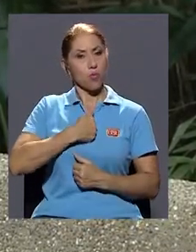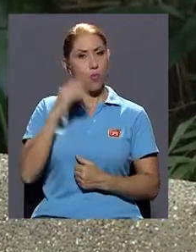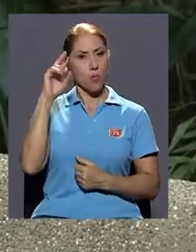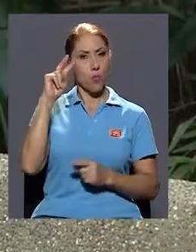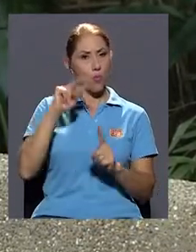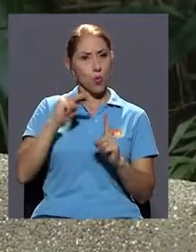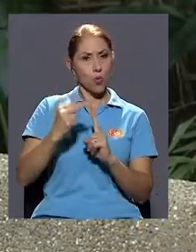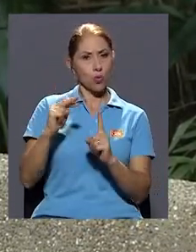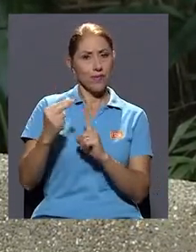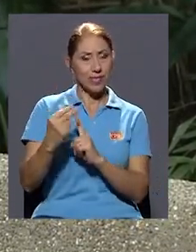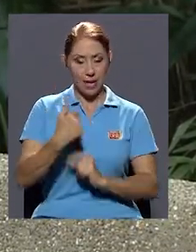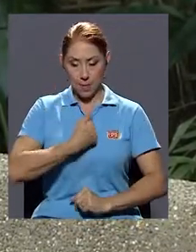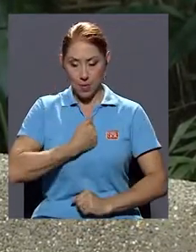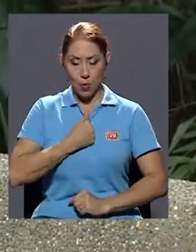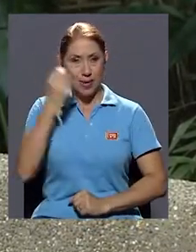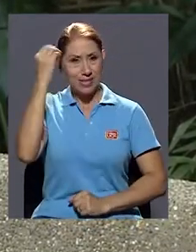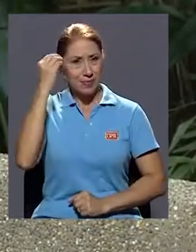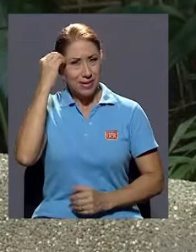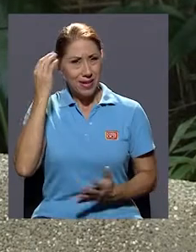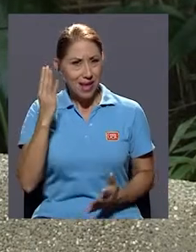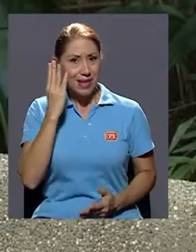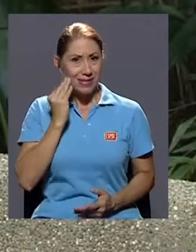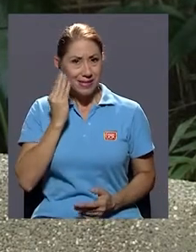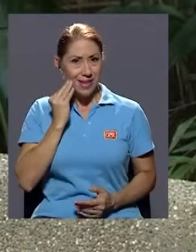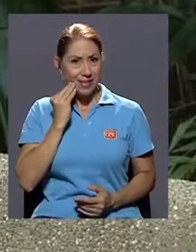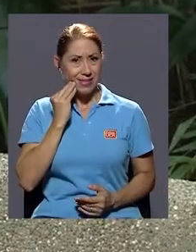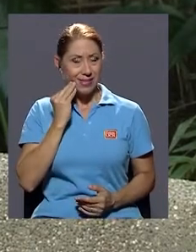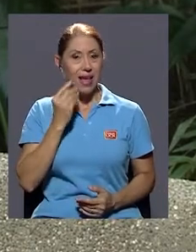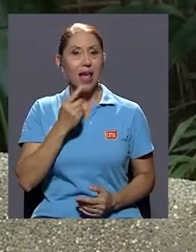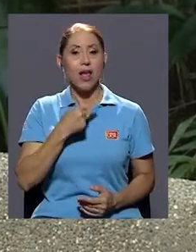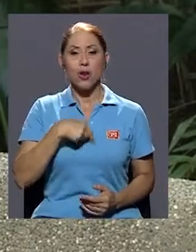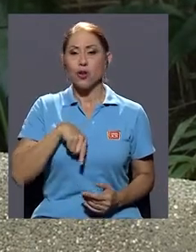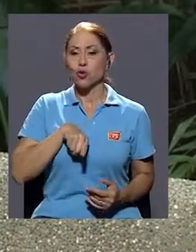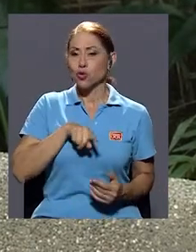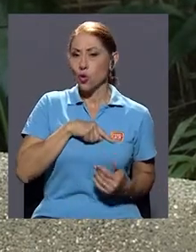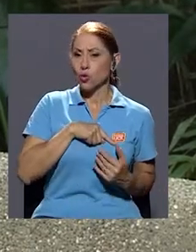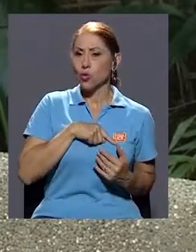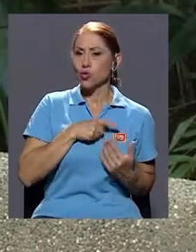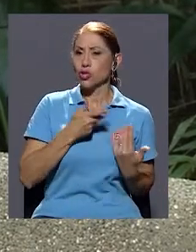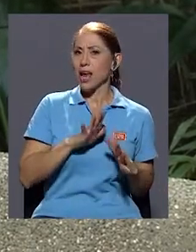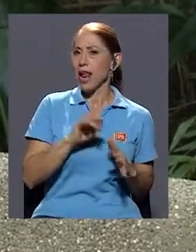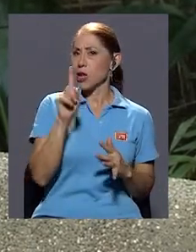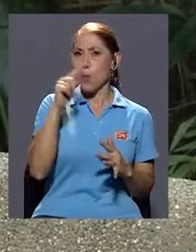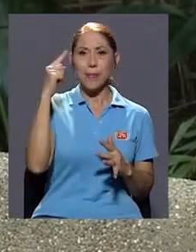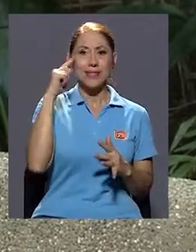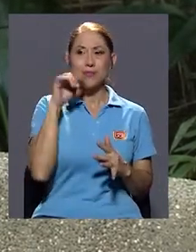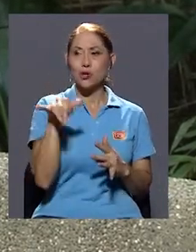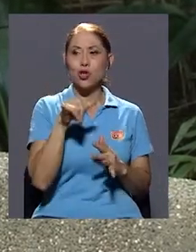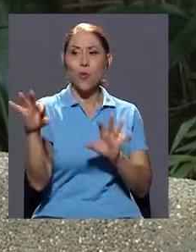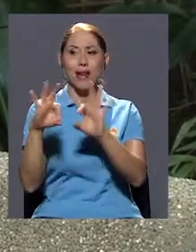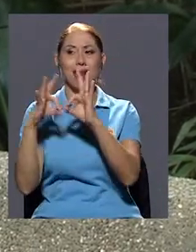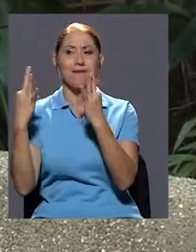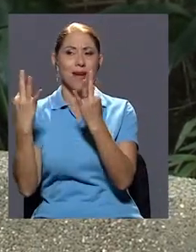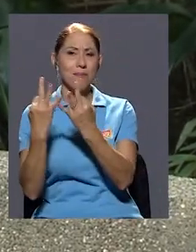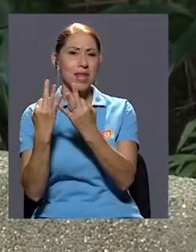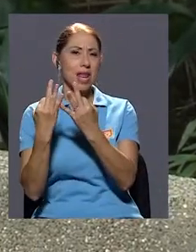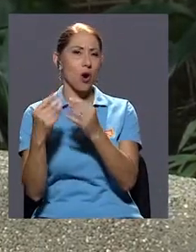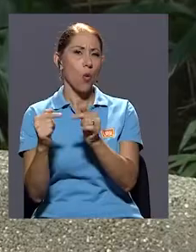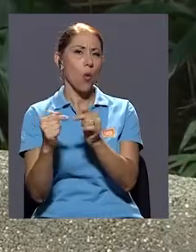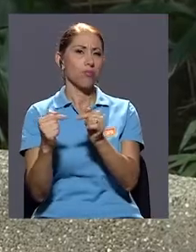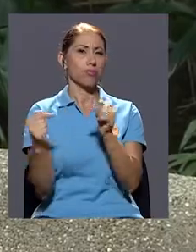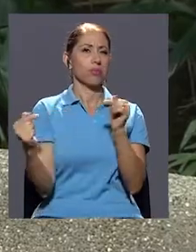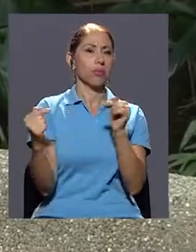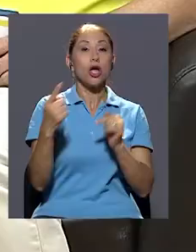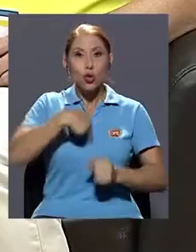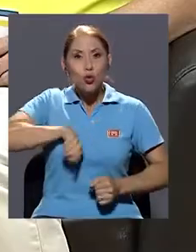tener nuestras propias experiencias, nos distanciamos de lo que nuestra familia dice, necesitamos también apoyo